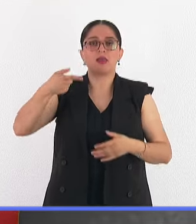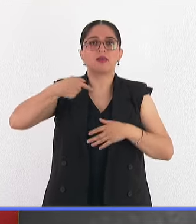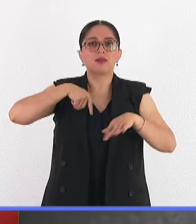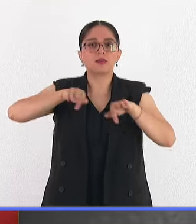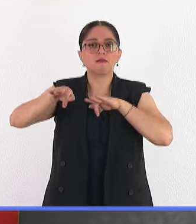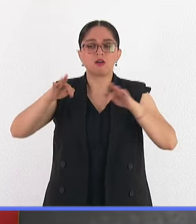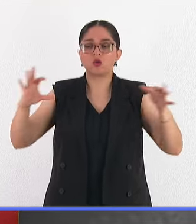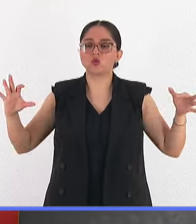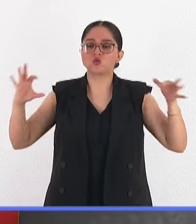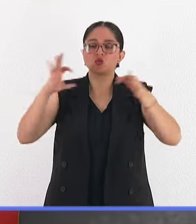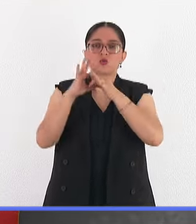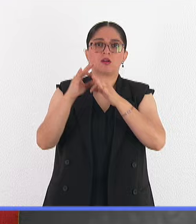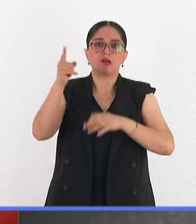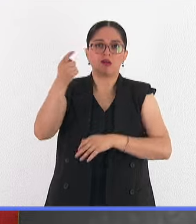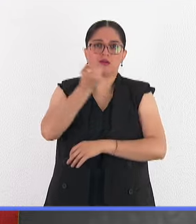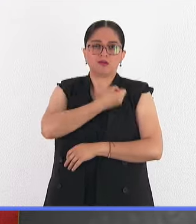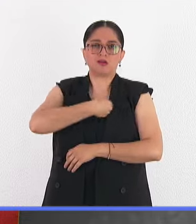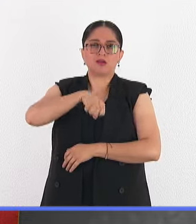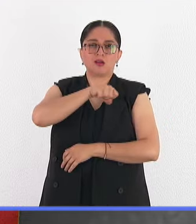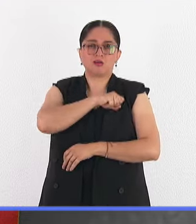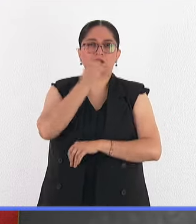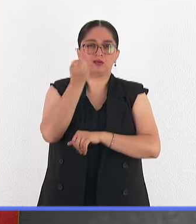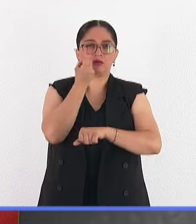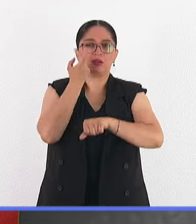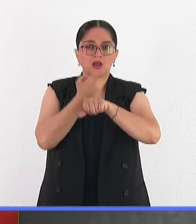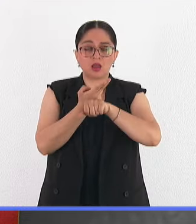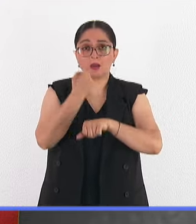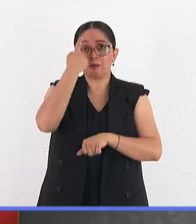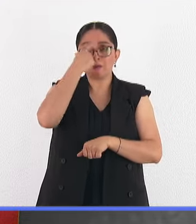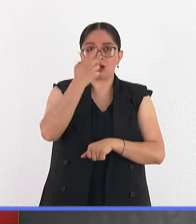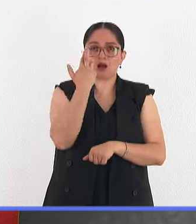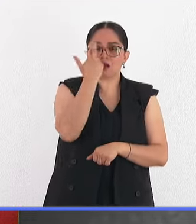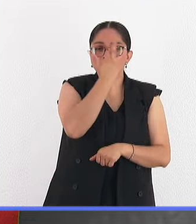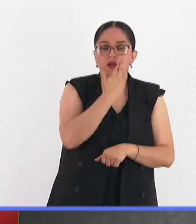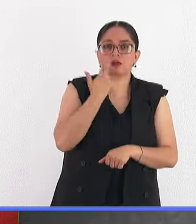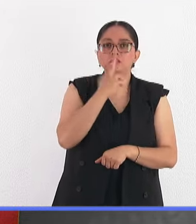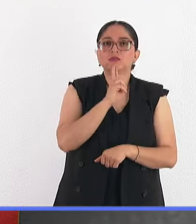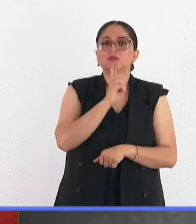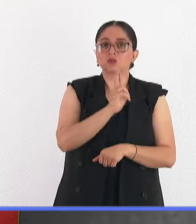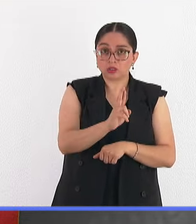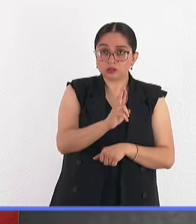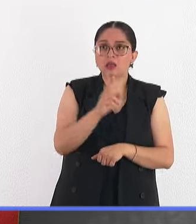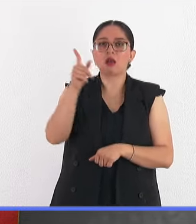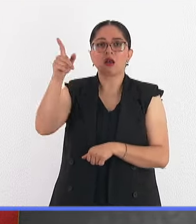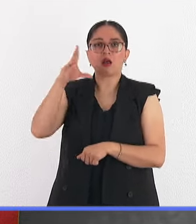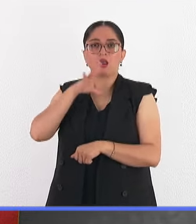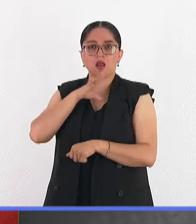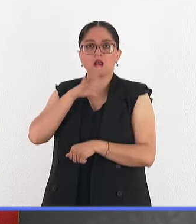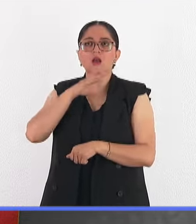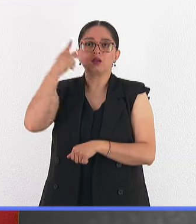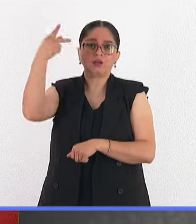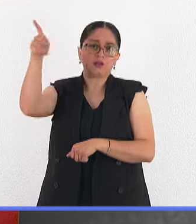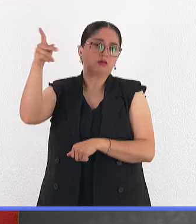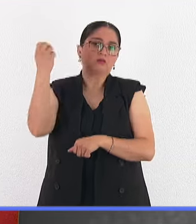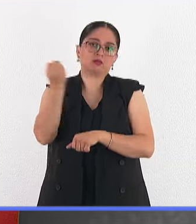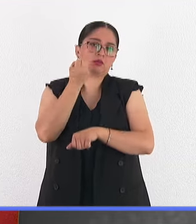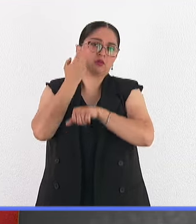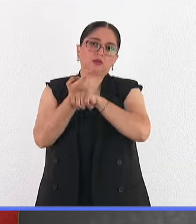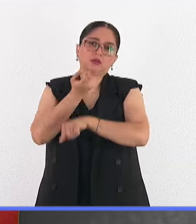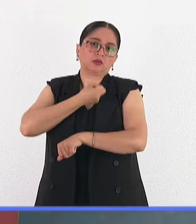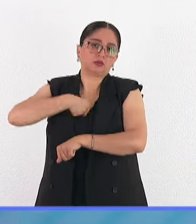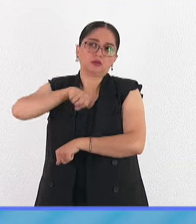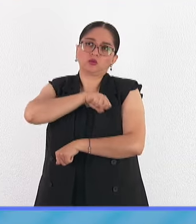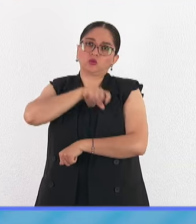sector salud para corroborar sus resultados, porque el sector salud tiene sus pruebas, hace sus pruebas, hay un